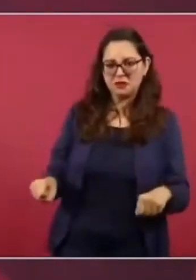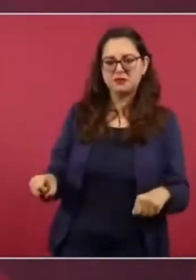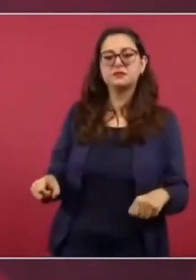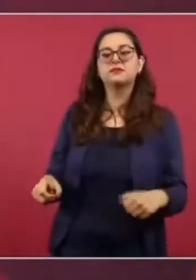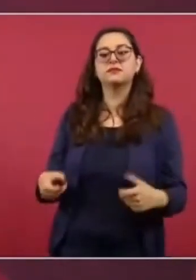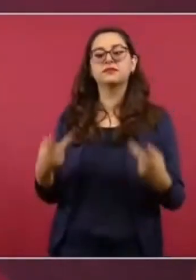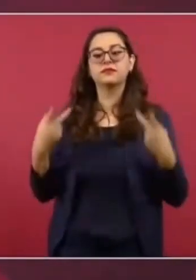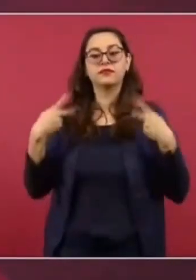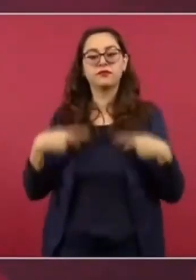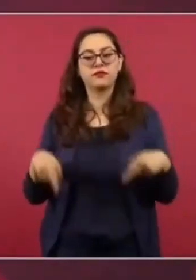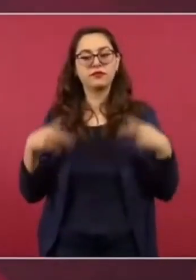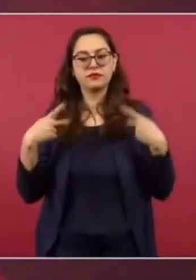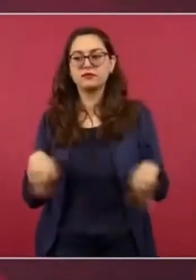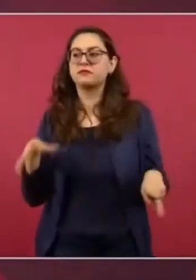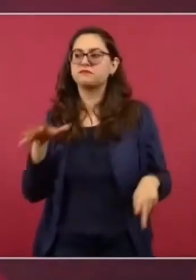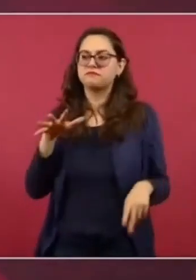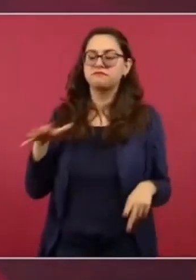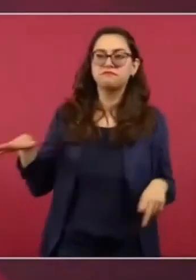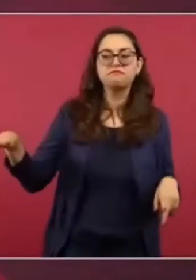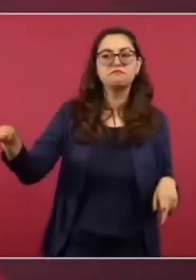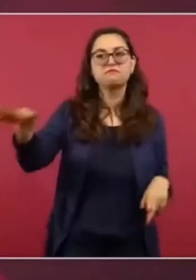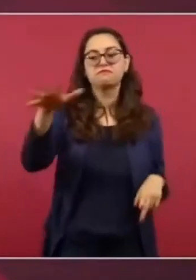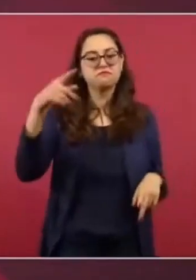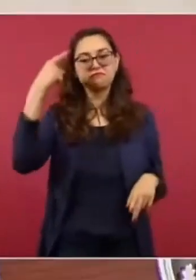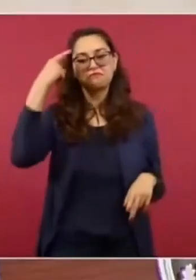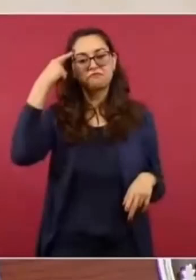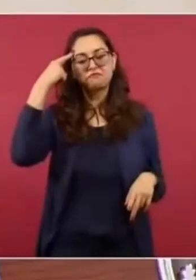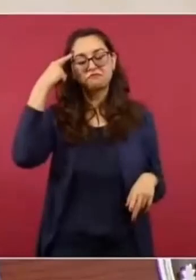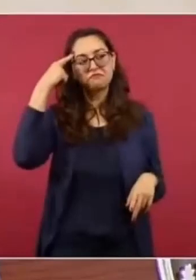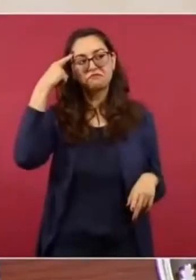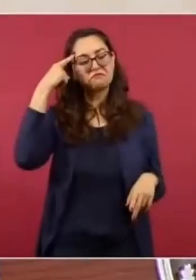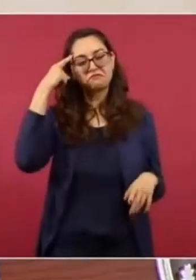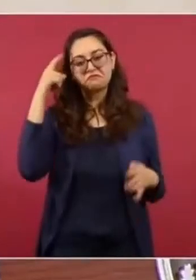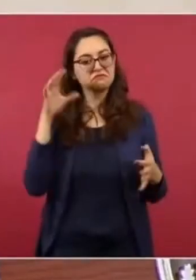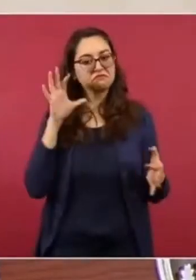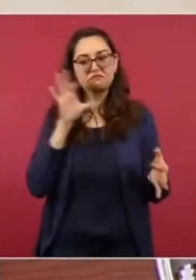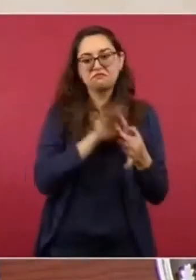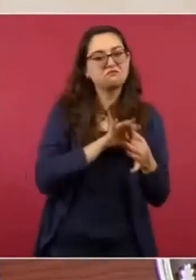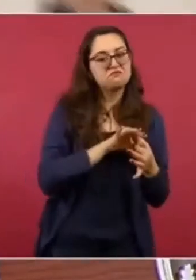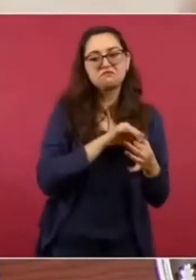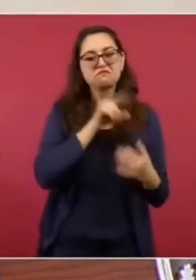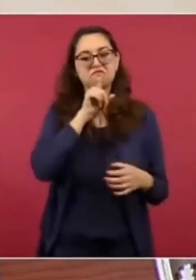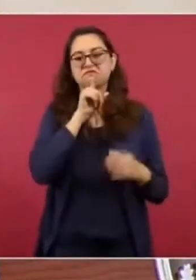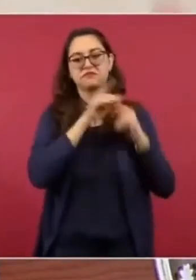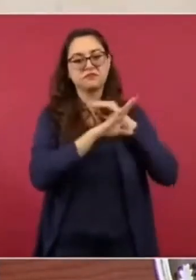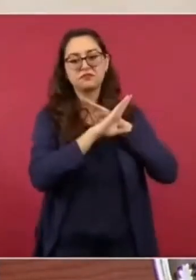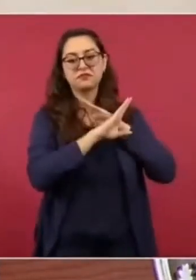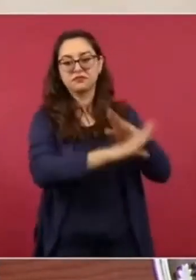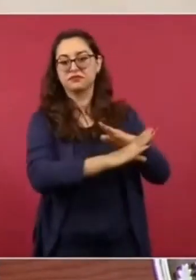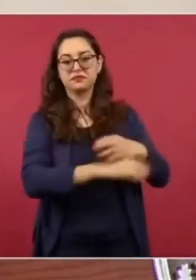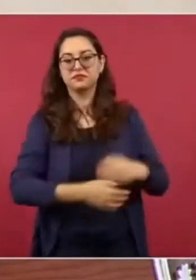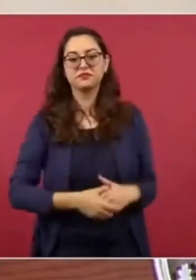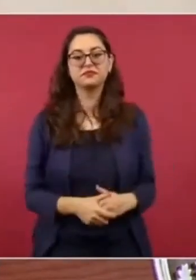no. Y en otros países sí. Y sigue habiendo.